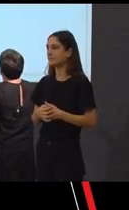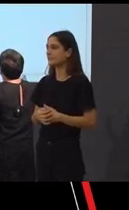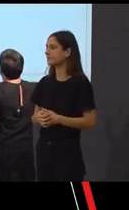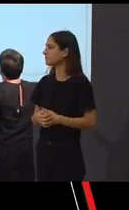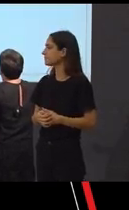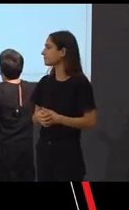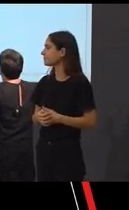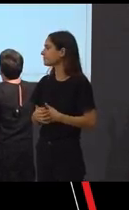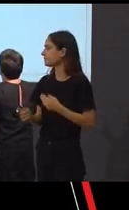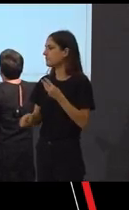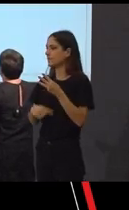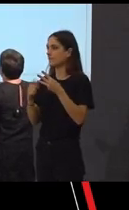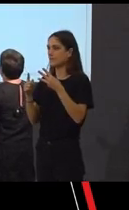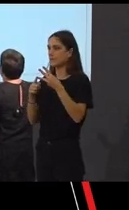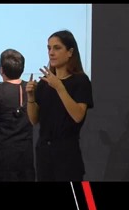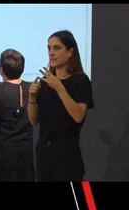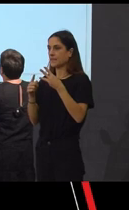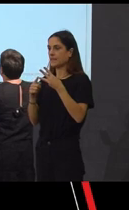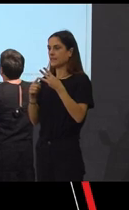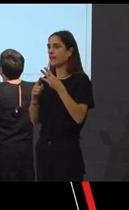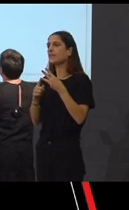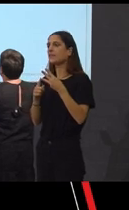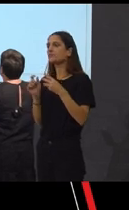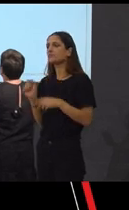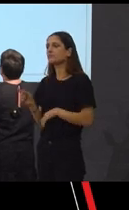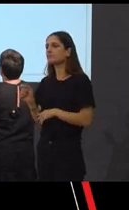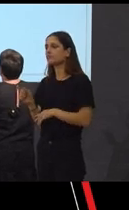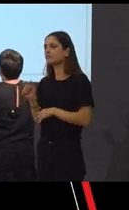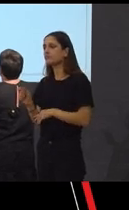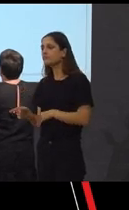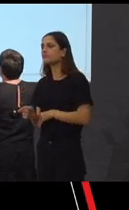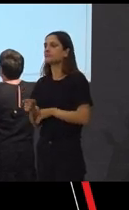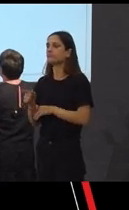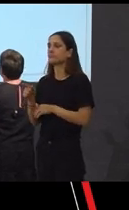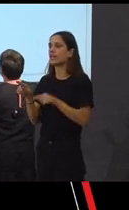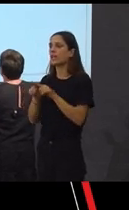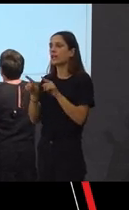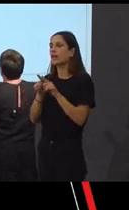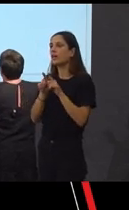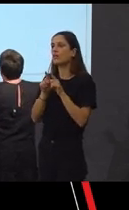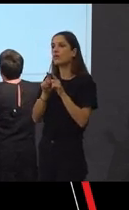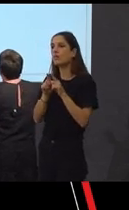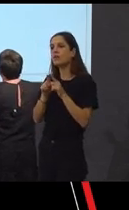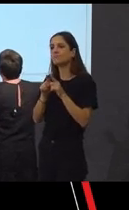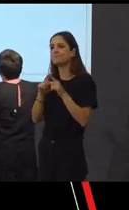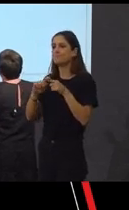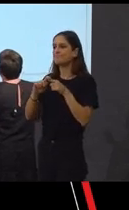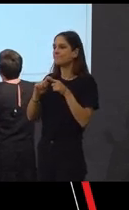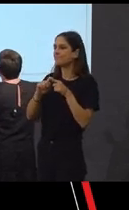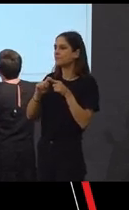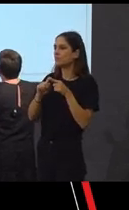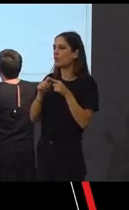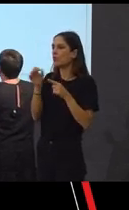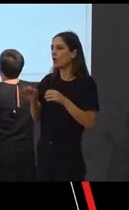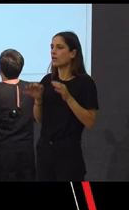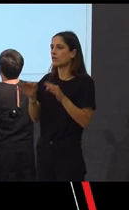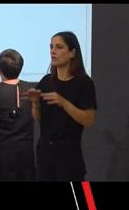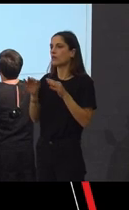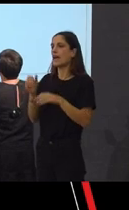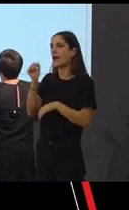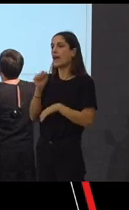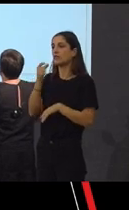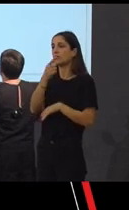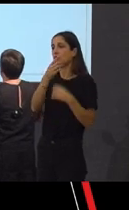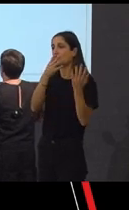Terceiro exercicio. A ritualización macro, da que vos falaba antes, ano 1963